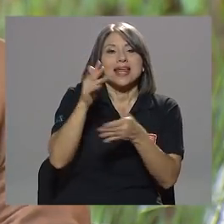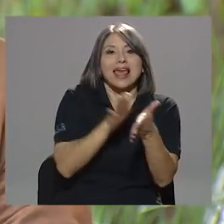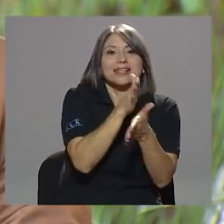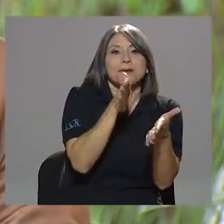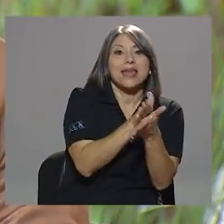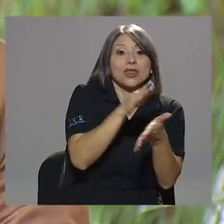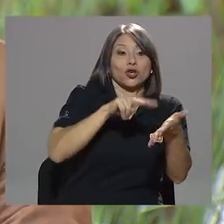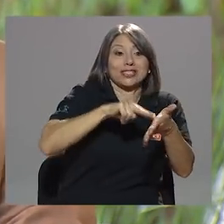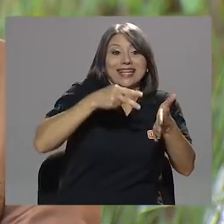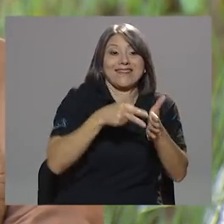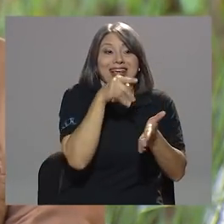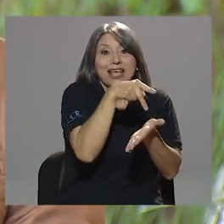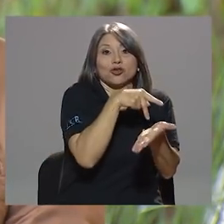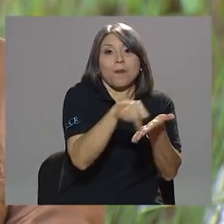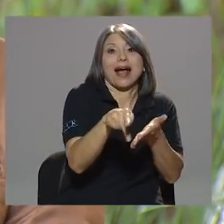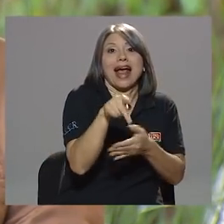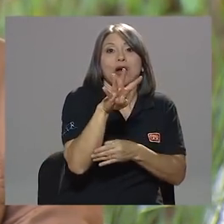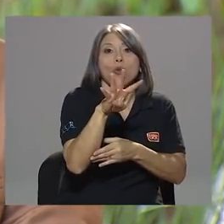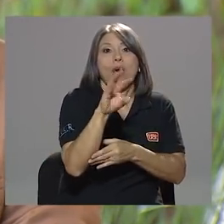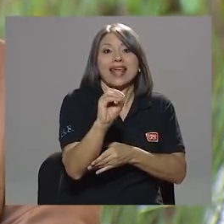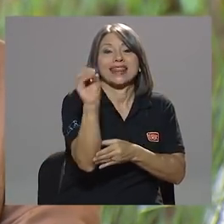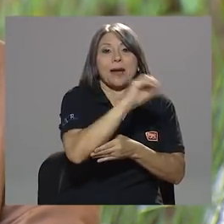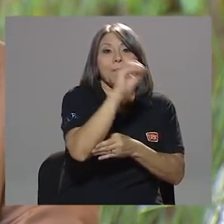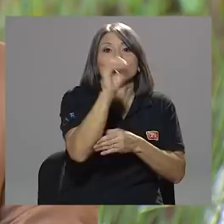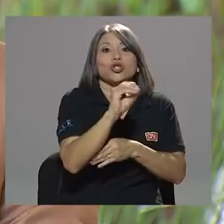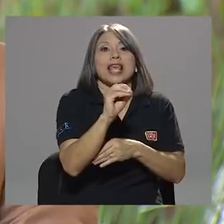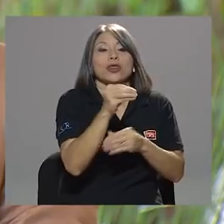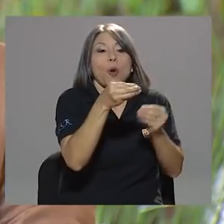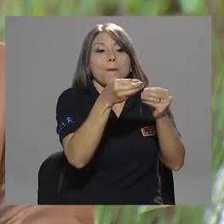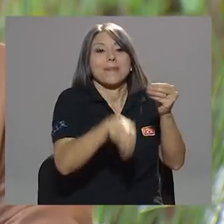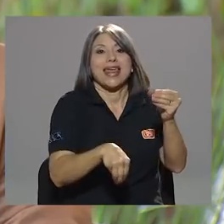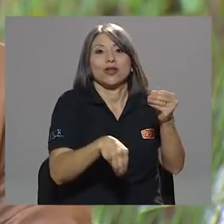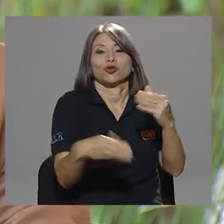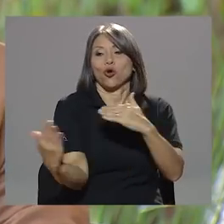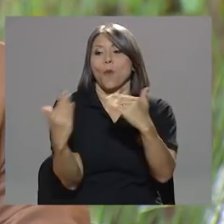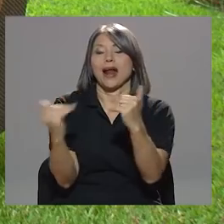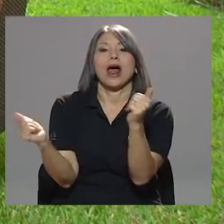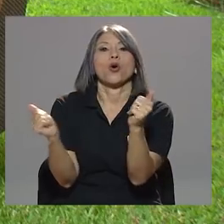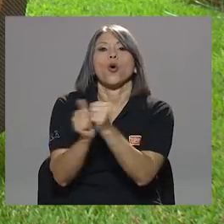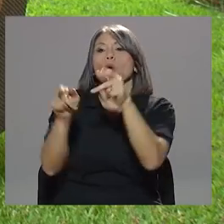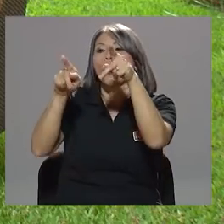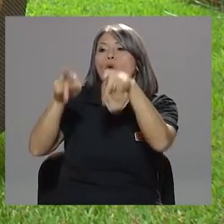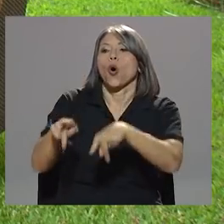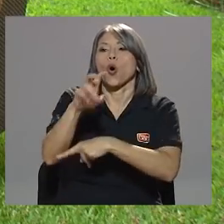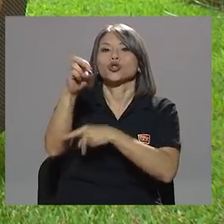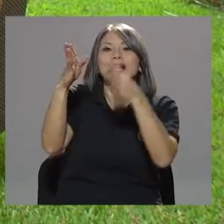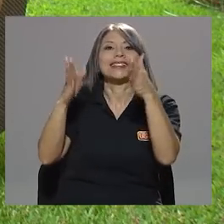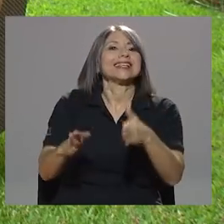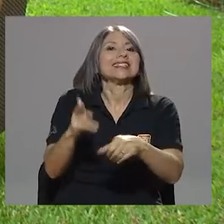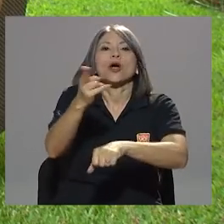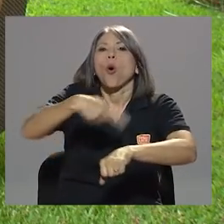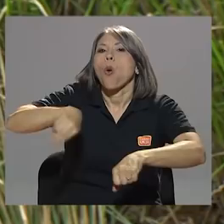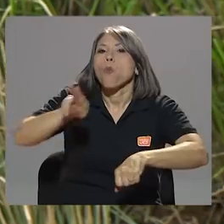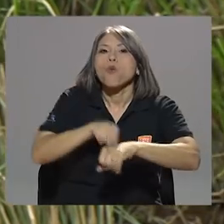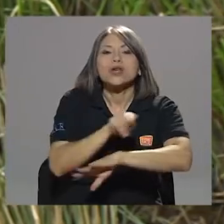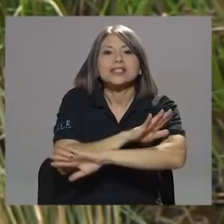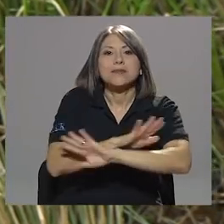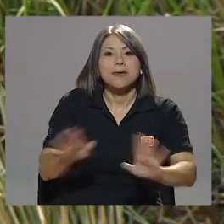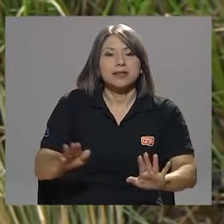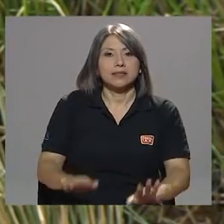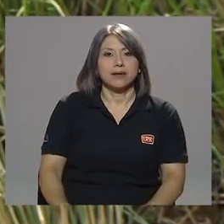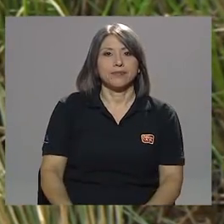menos que lo que un costarricense común y silvestre paga. Don Juan Carlos, ¿cómo se explica usted que en este momento,